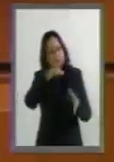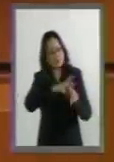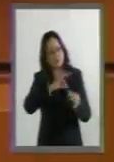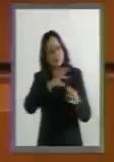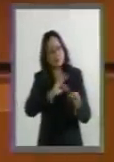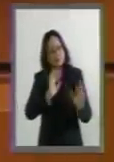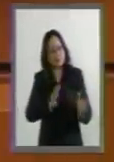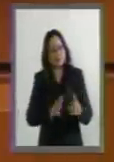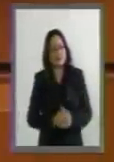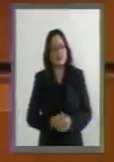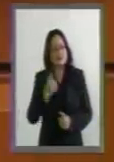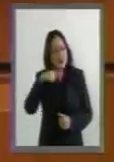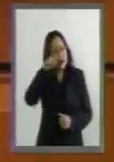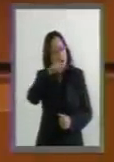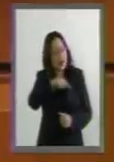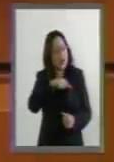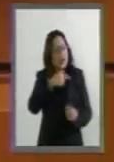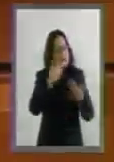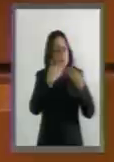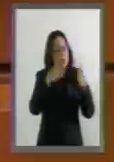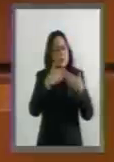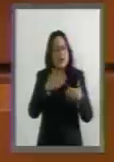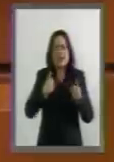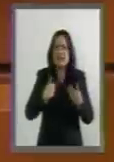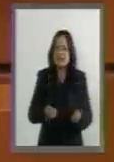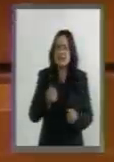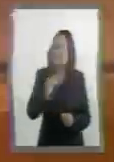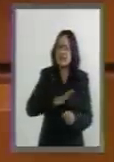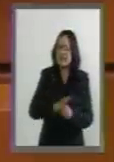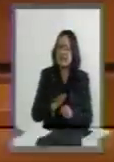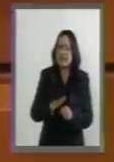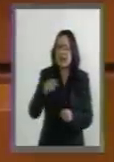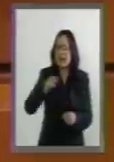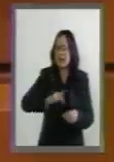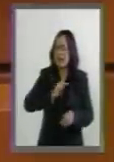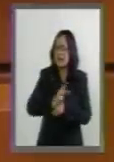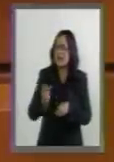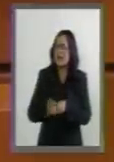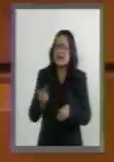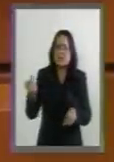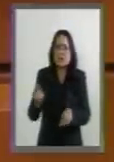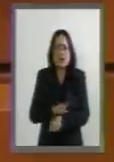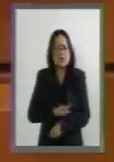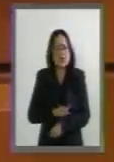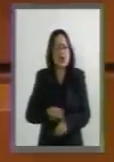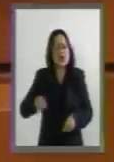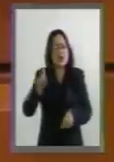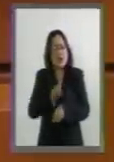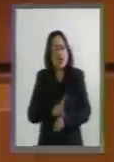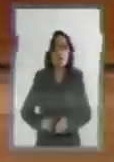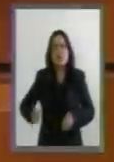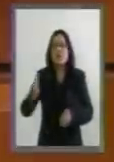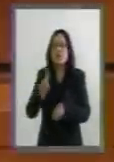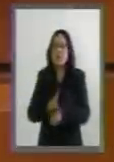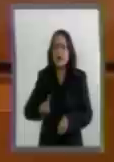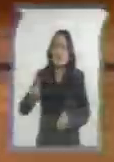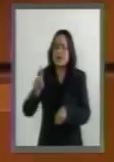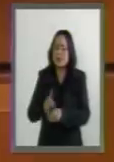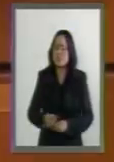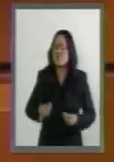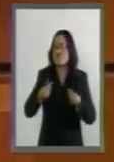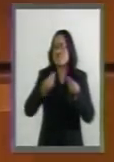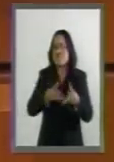para hacerle ver que lo que pasa en este país es que todos los días se están entregando a los intereses